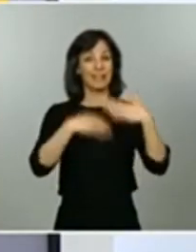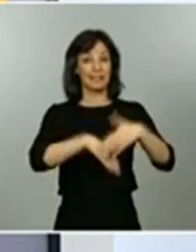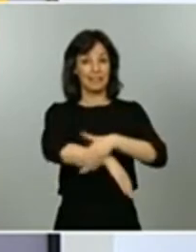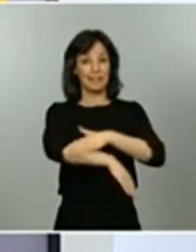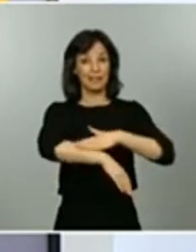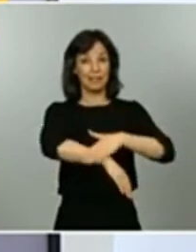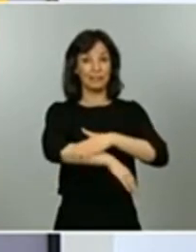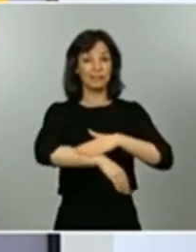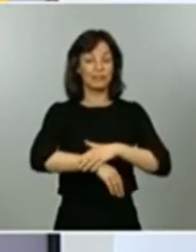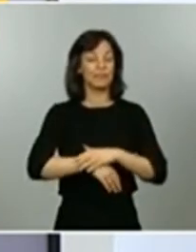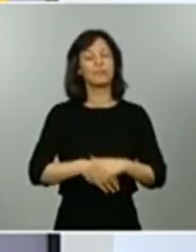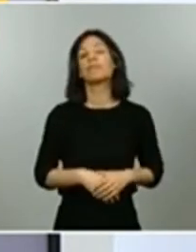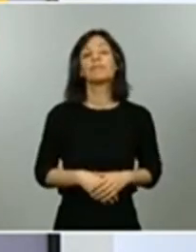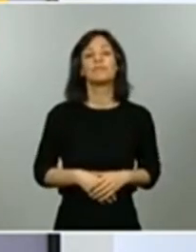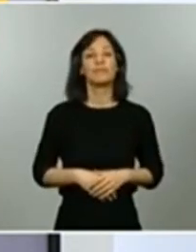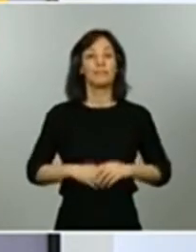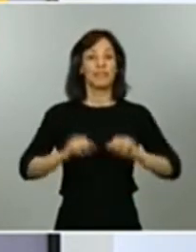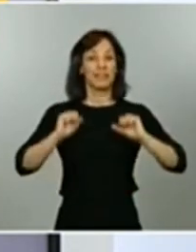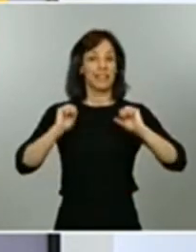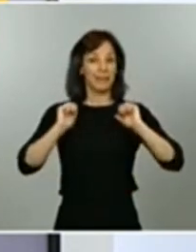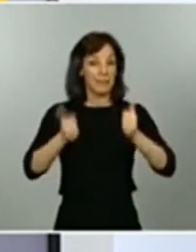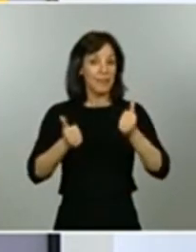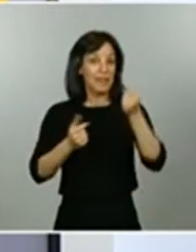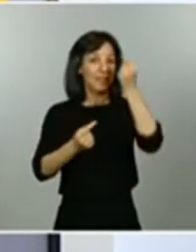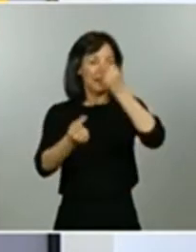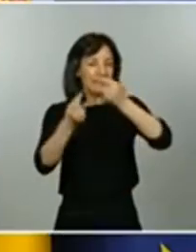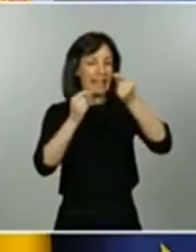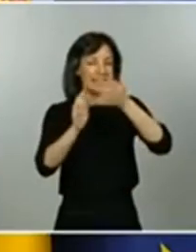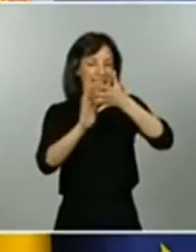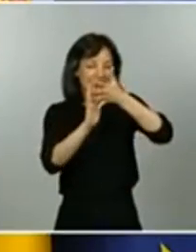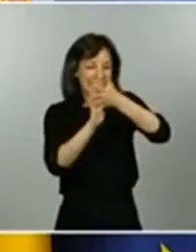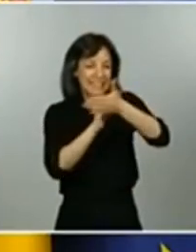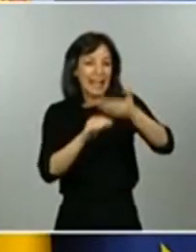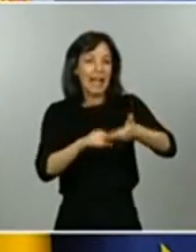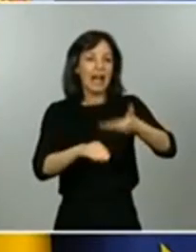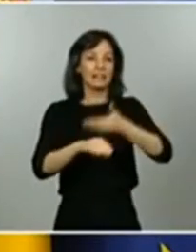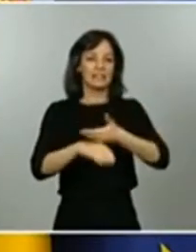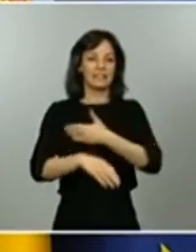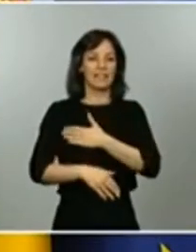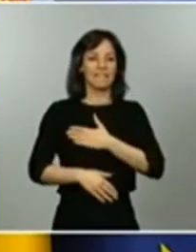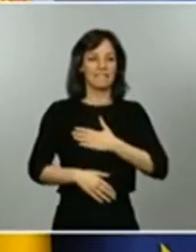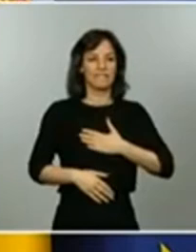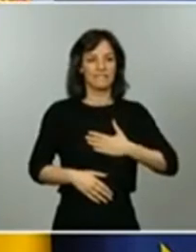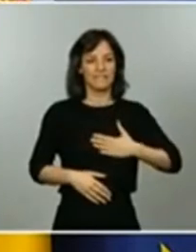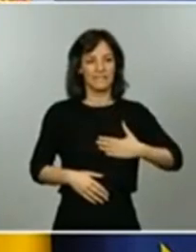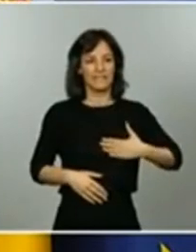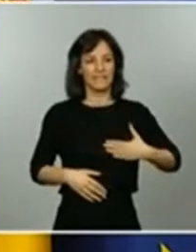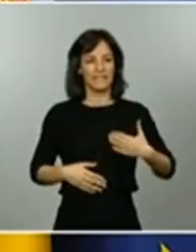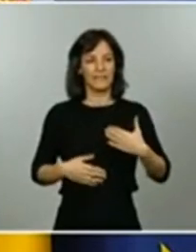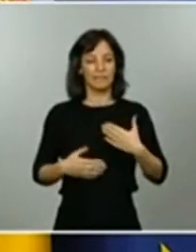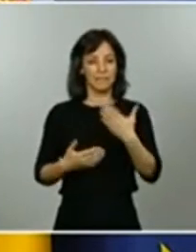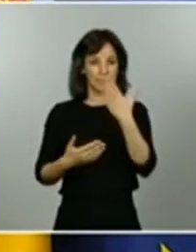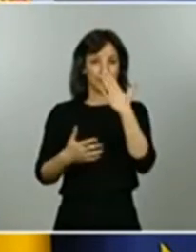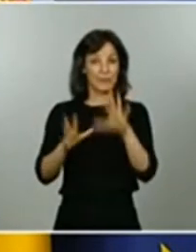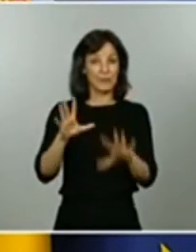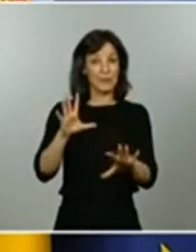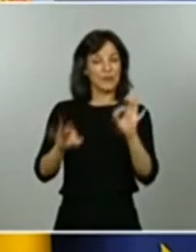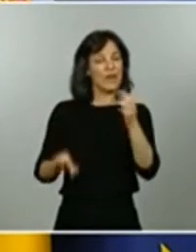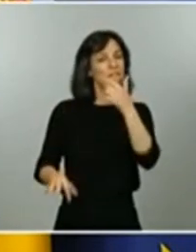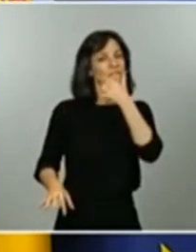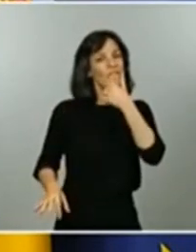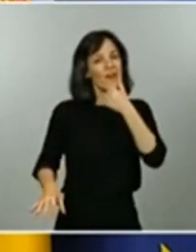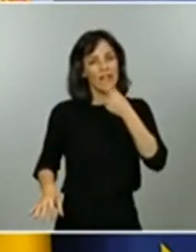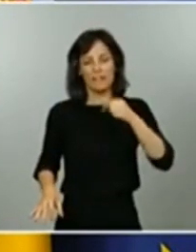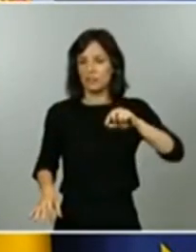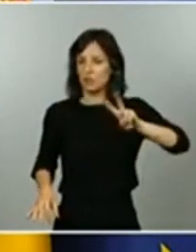Antes de empezar con los detalles, sí que me gustaría decirles que este tipo de decisiones nunca son fáciles. Han requerido un